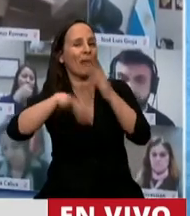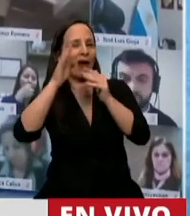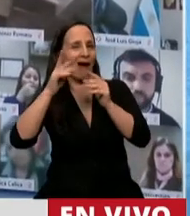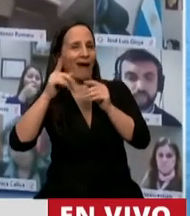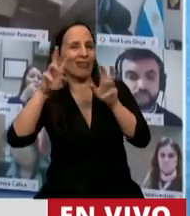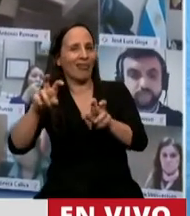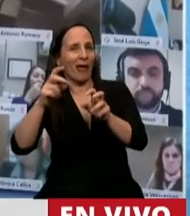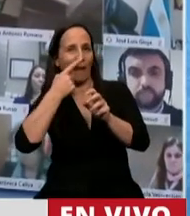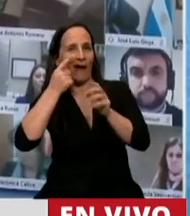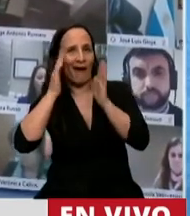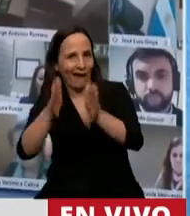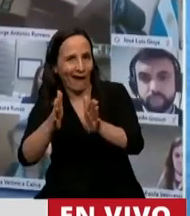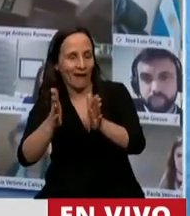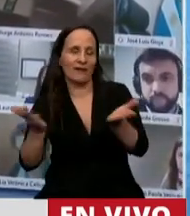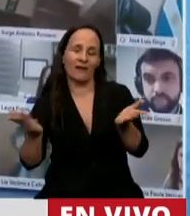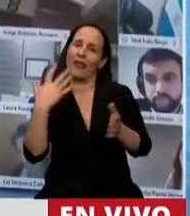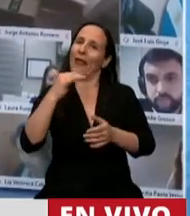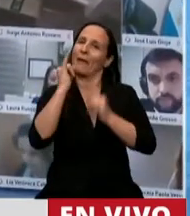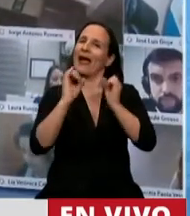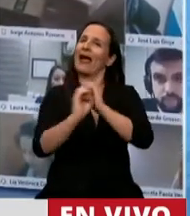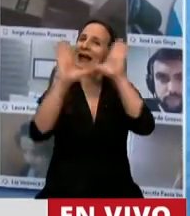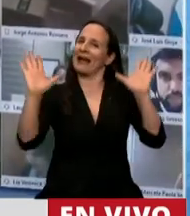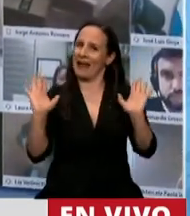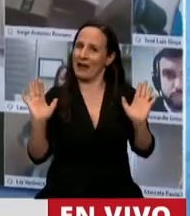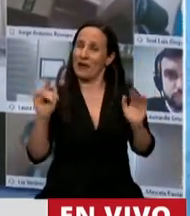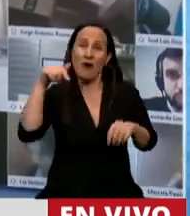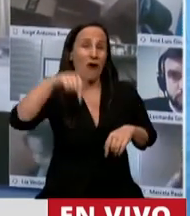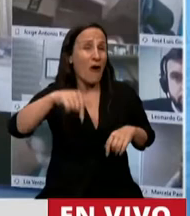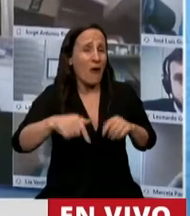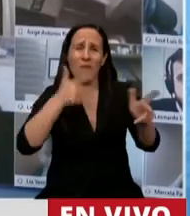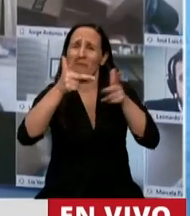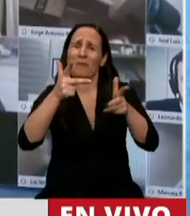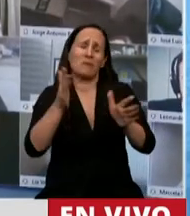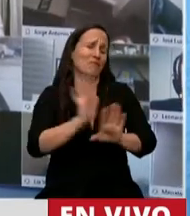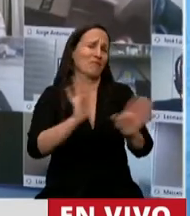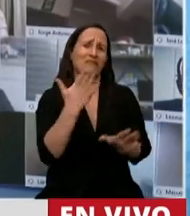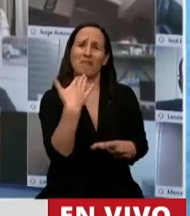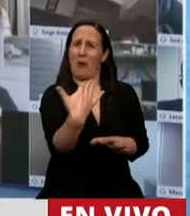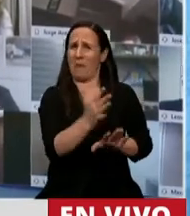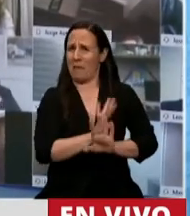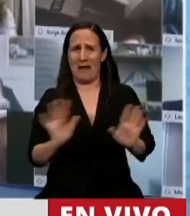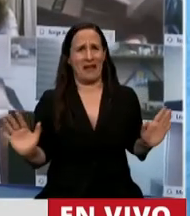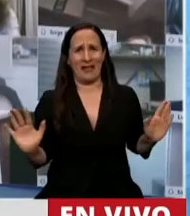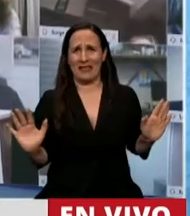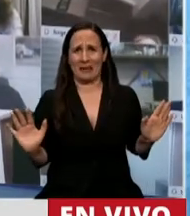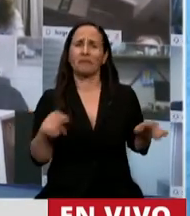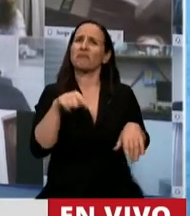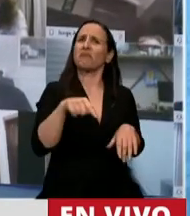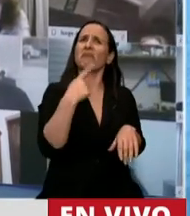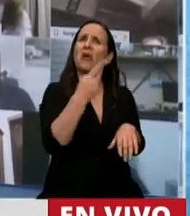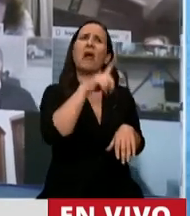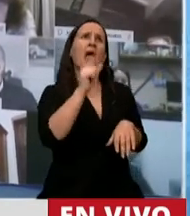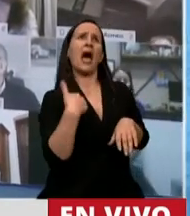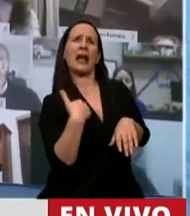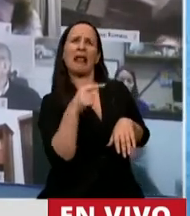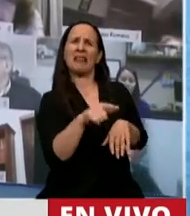Vamos a hablar claramente de todo. Y se han dicho barbaridades acá. Como por ejemplo, es un país que está en tiempos